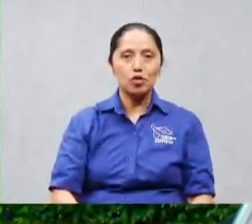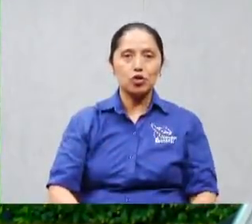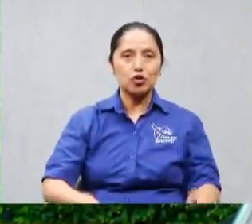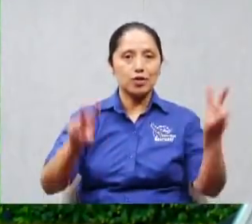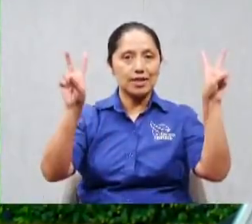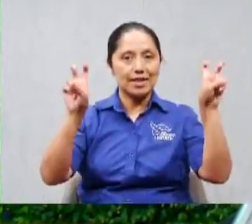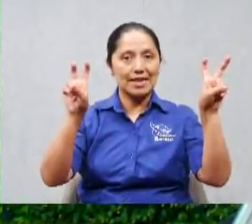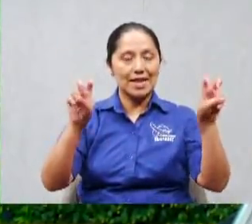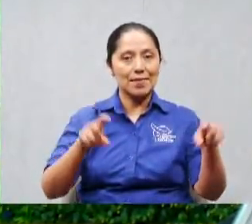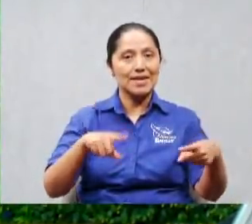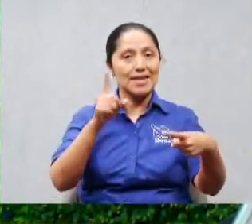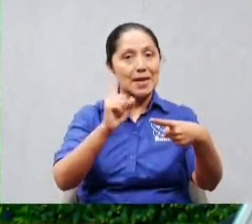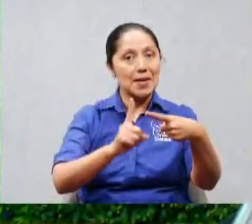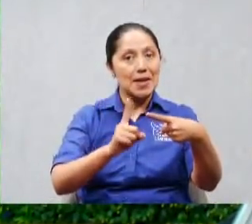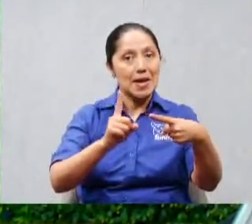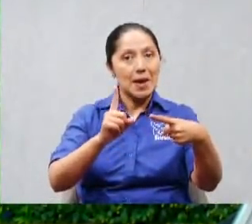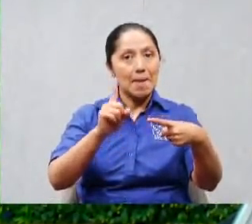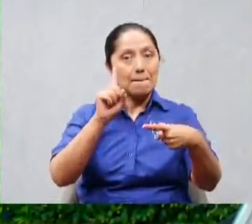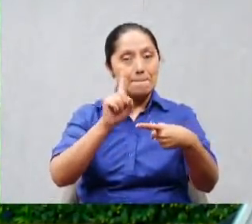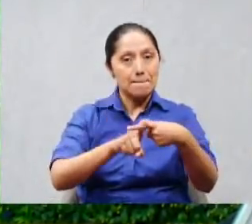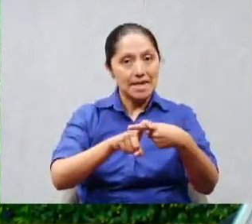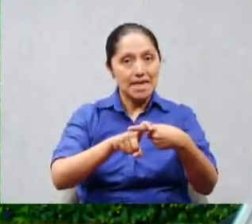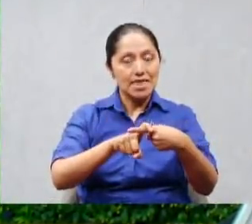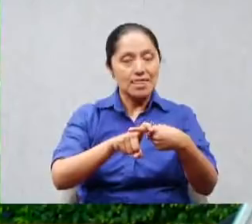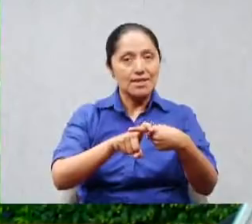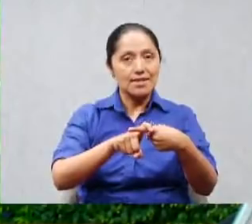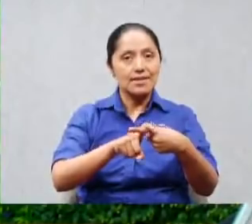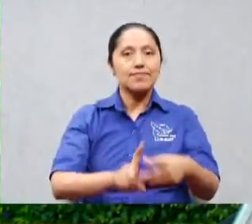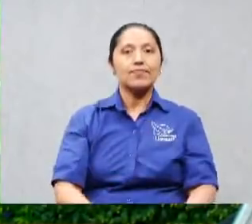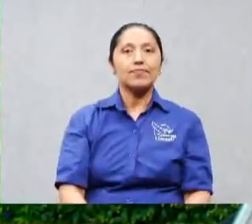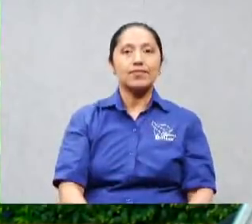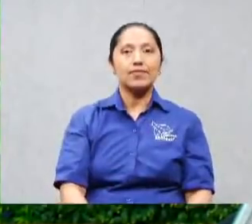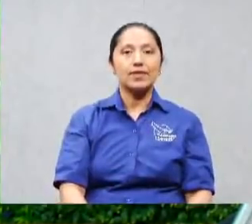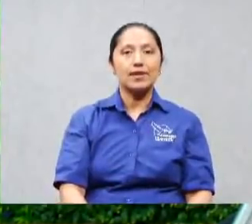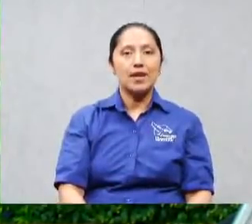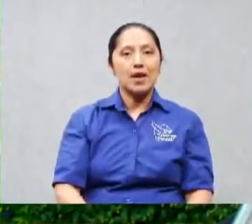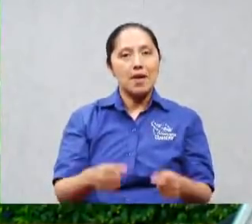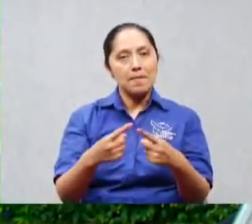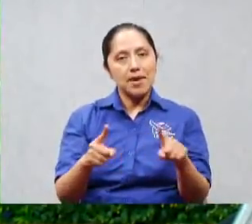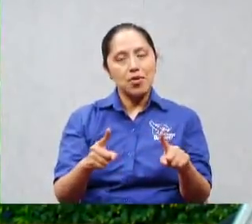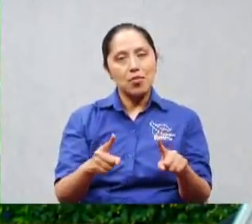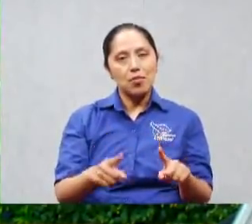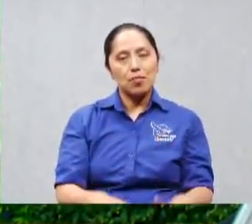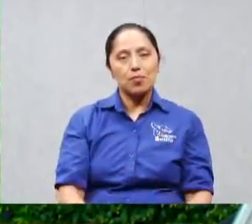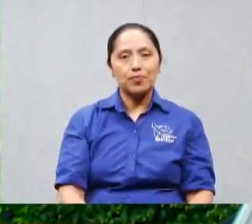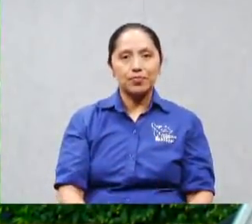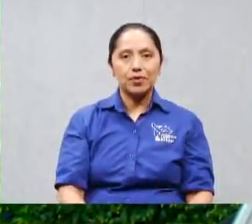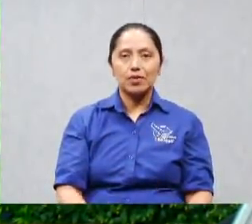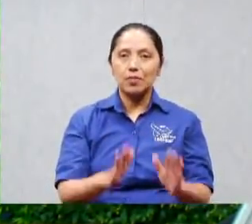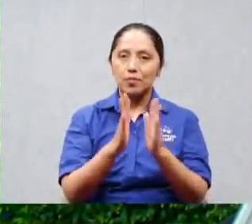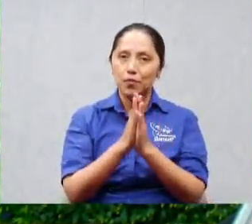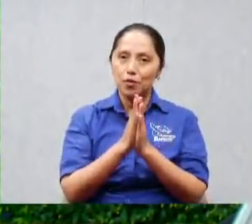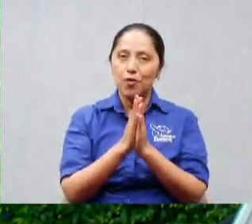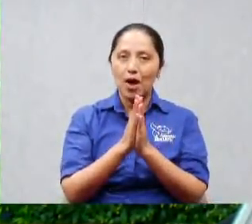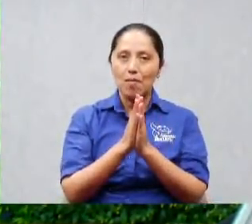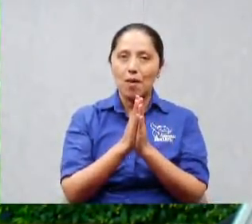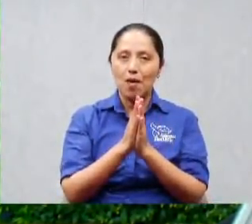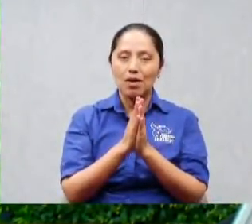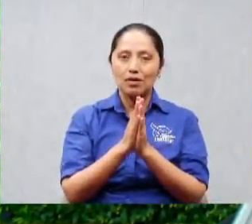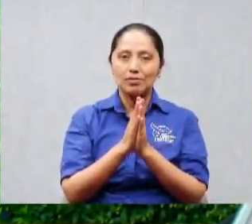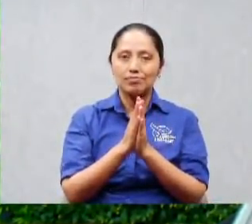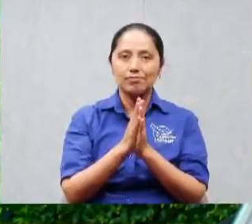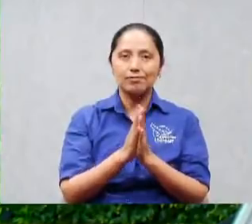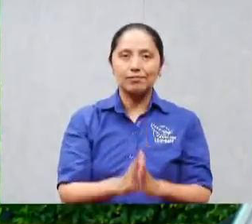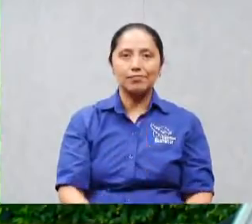pero este sea indulgente conmigo hermano somos familia eso pasa hasta en las mejores